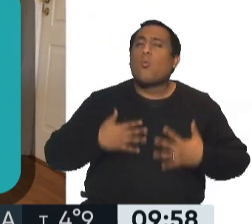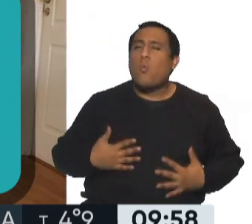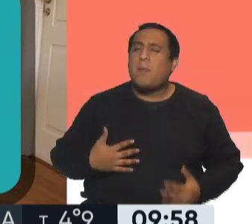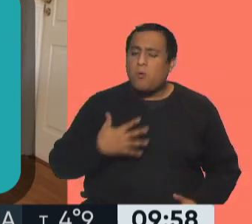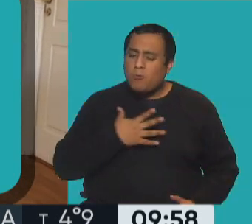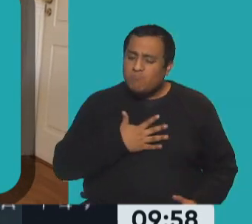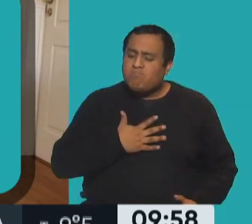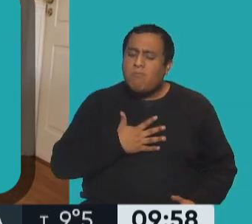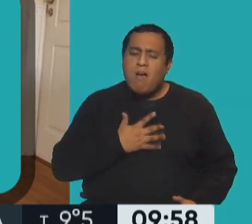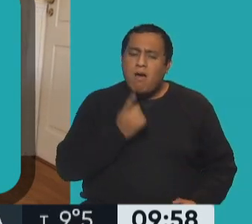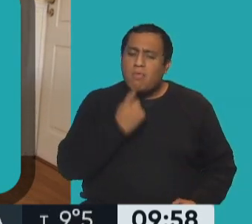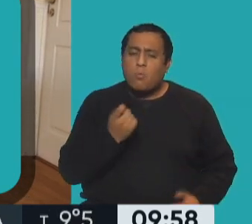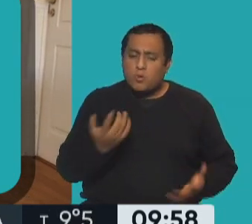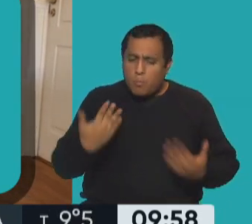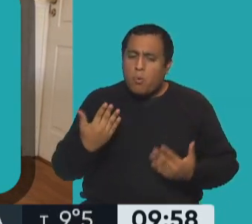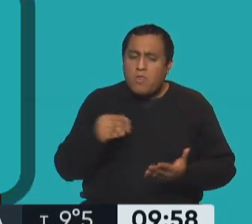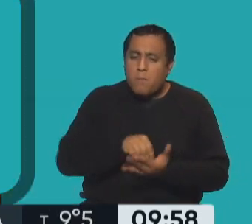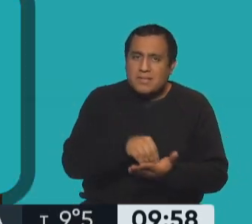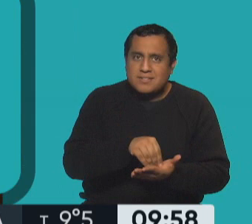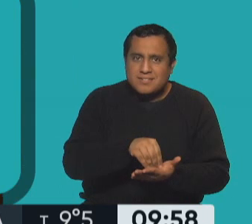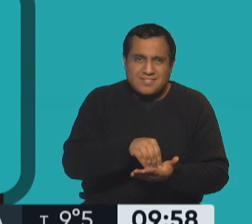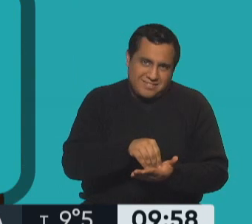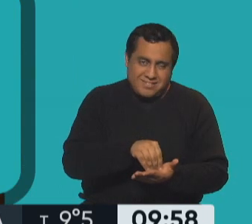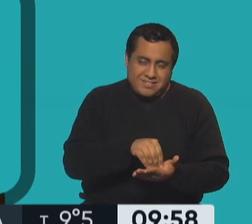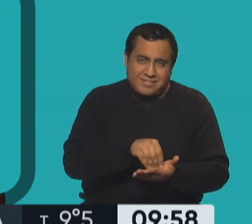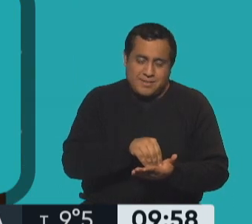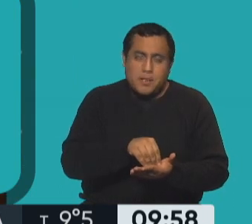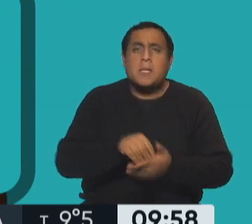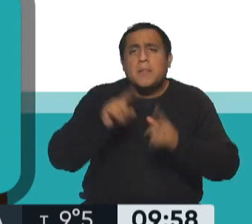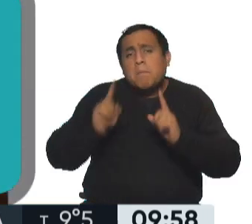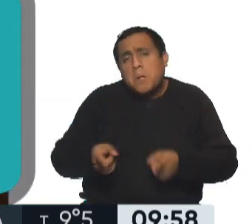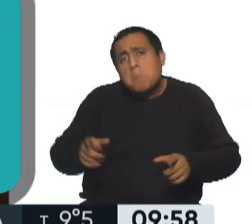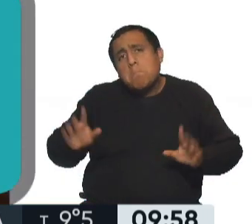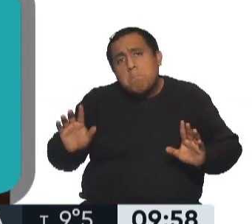que pueden hacer un poco más y a su vez también ver